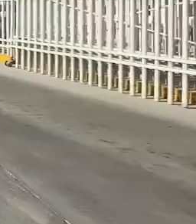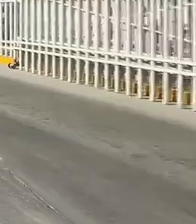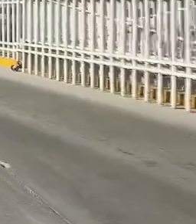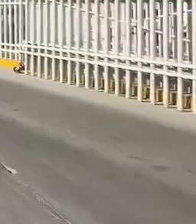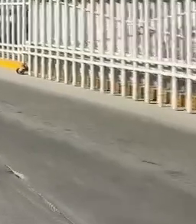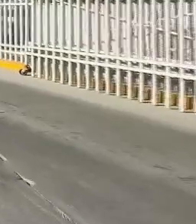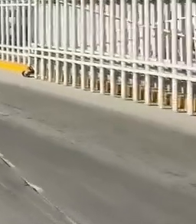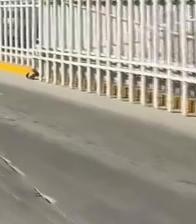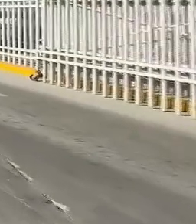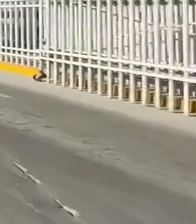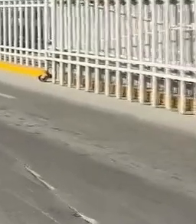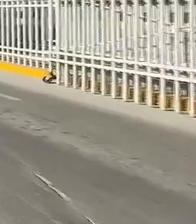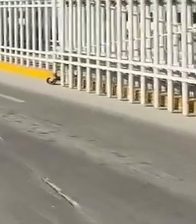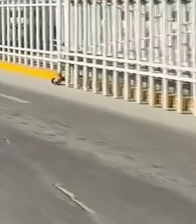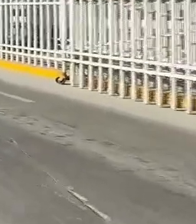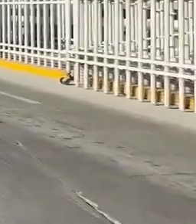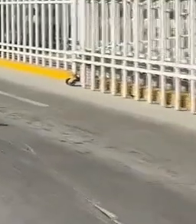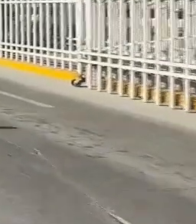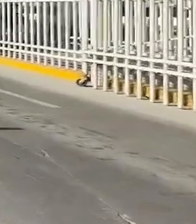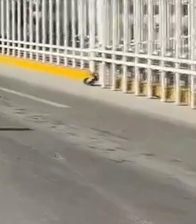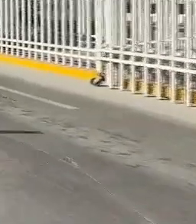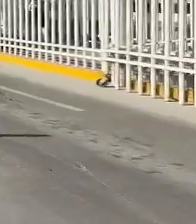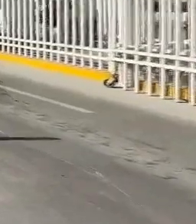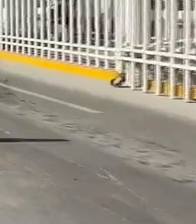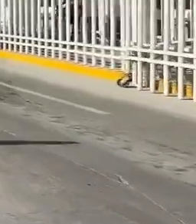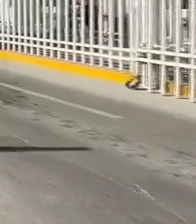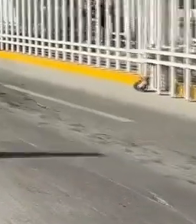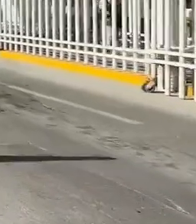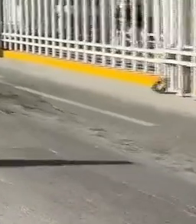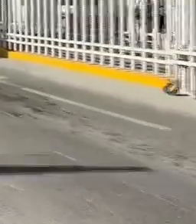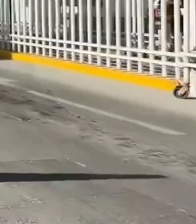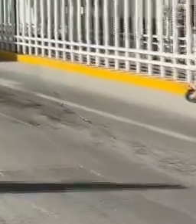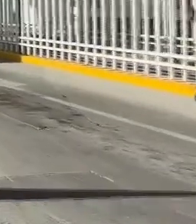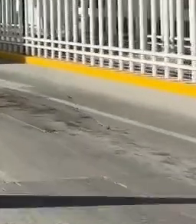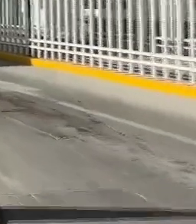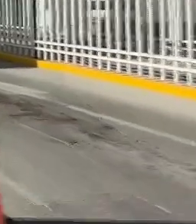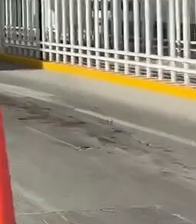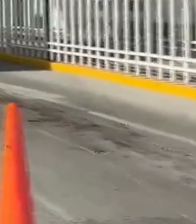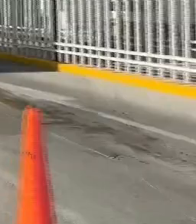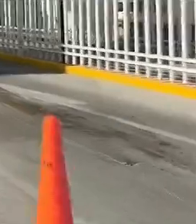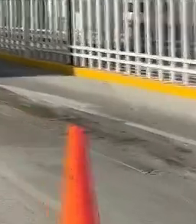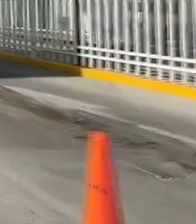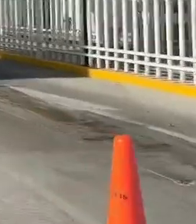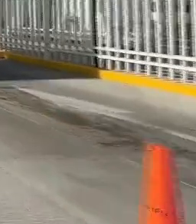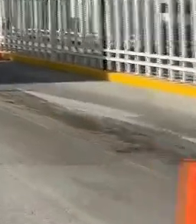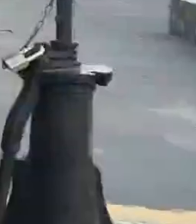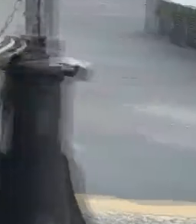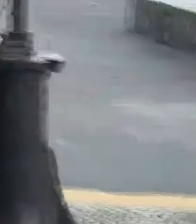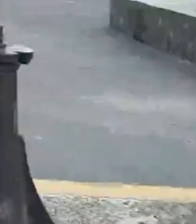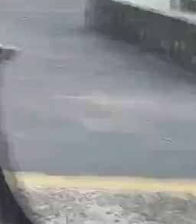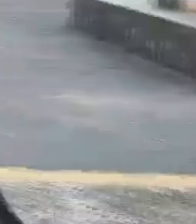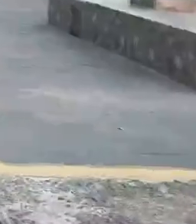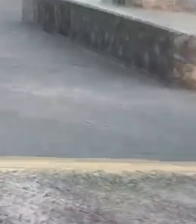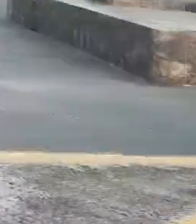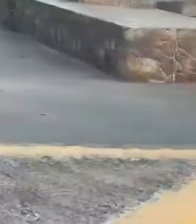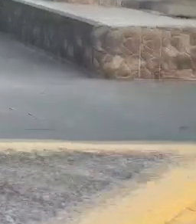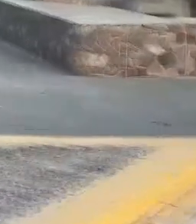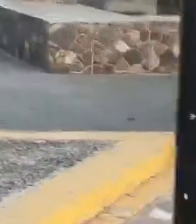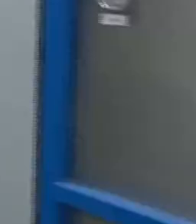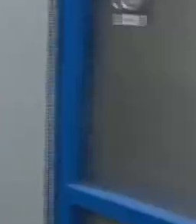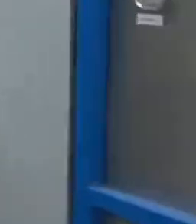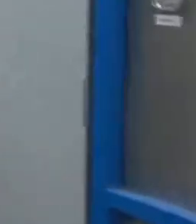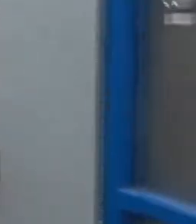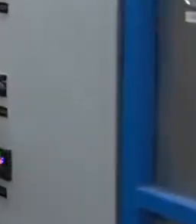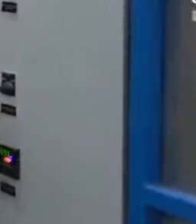Es así como la industria militar se posiciona como un organismo público único en su tipo, con una visión socialmente